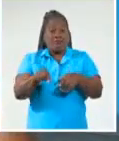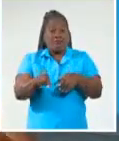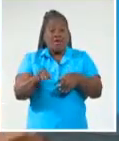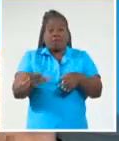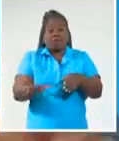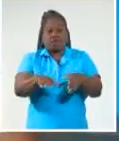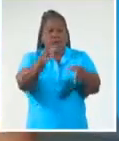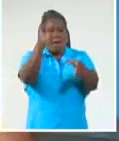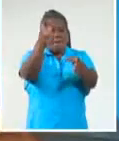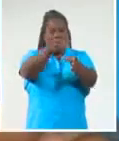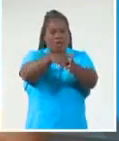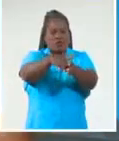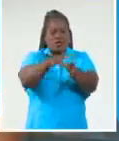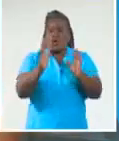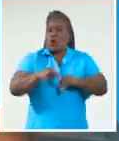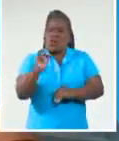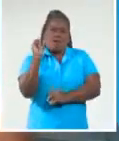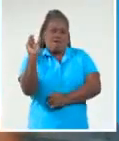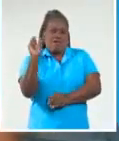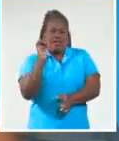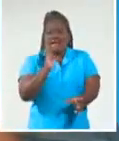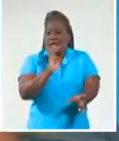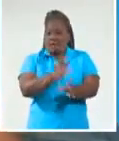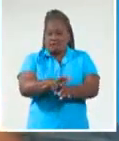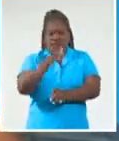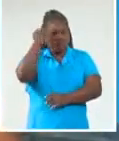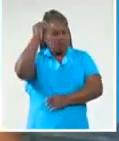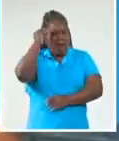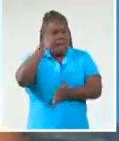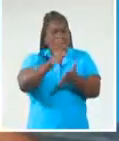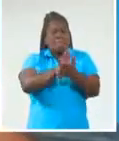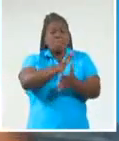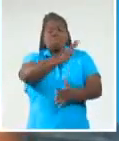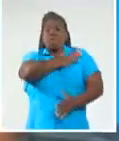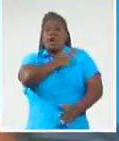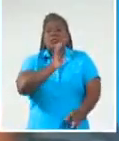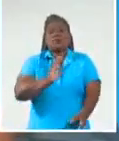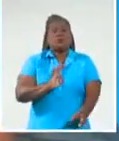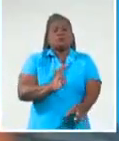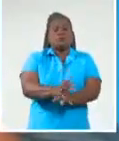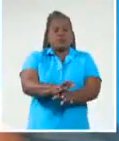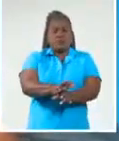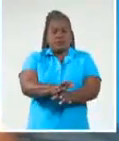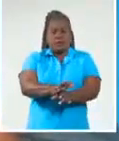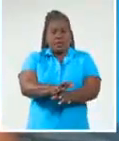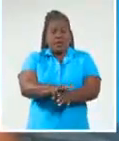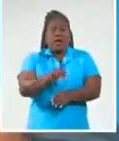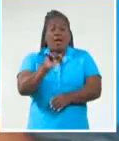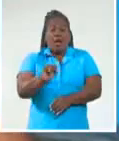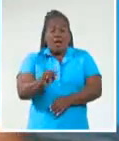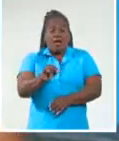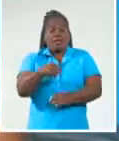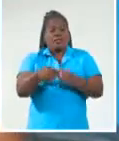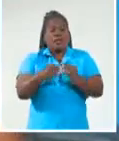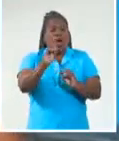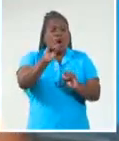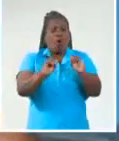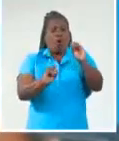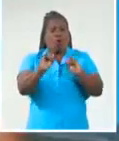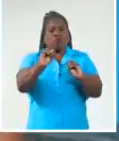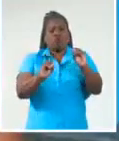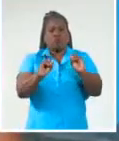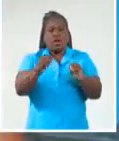no tiene fecha de inicio. Se espera que quizás en el mes de marzo pueda comenzar. Se están haciendo todos los ajustes con el tema de